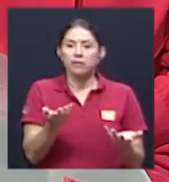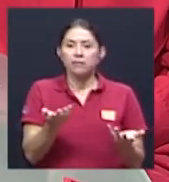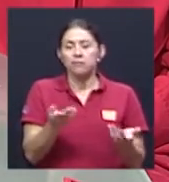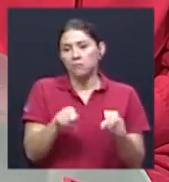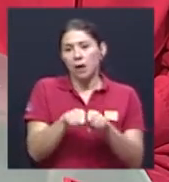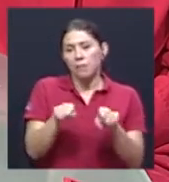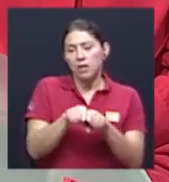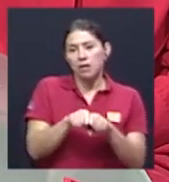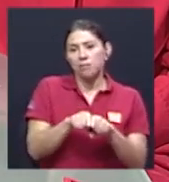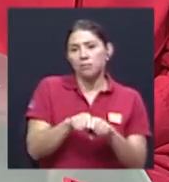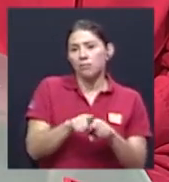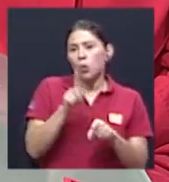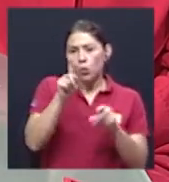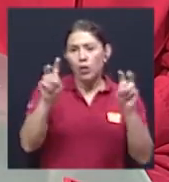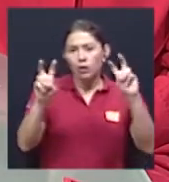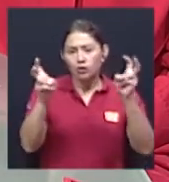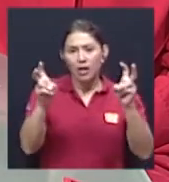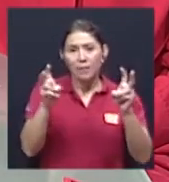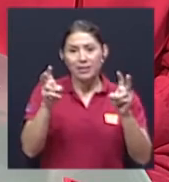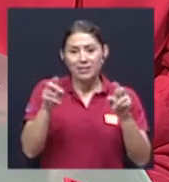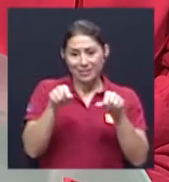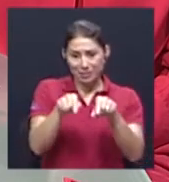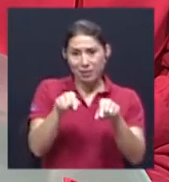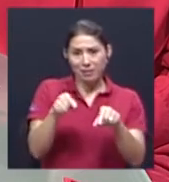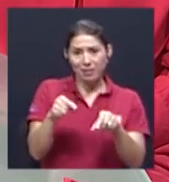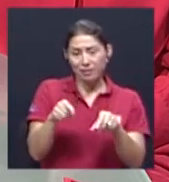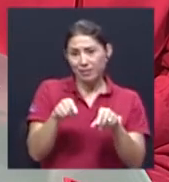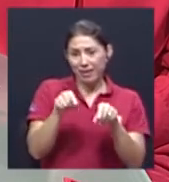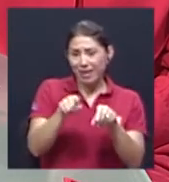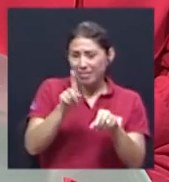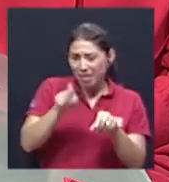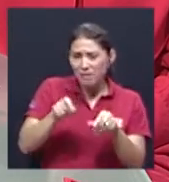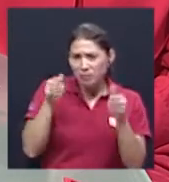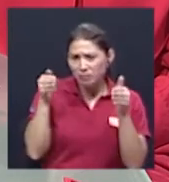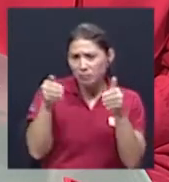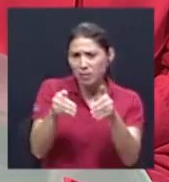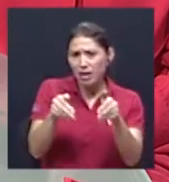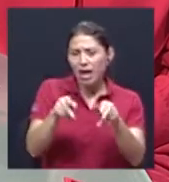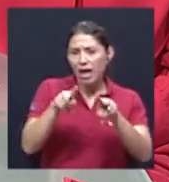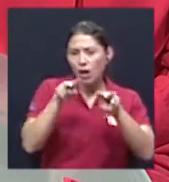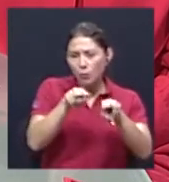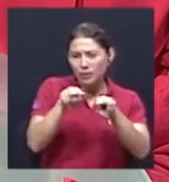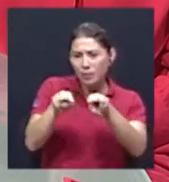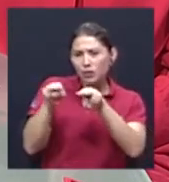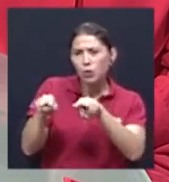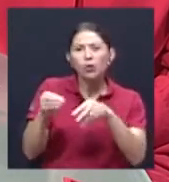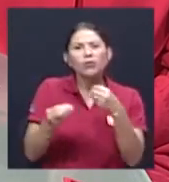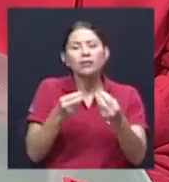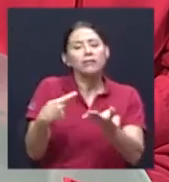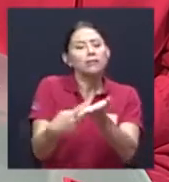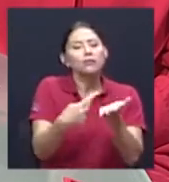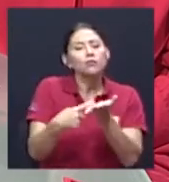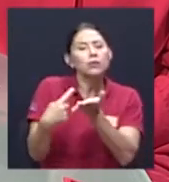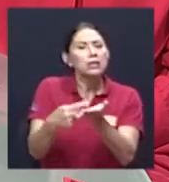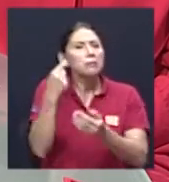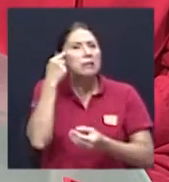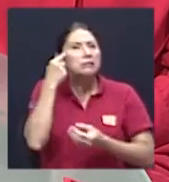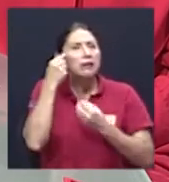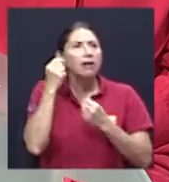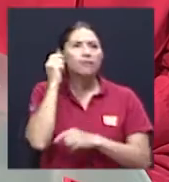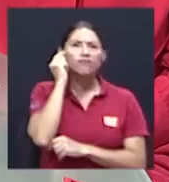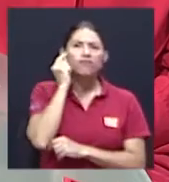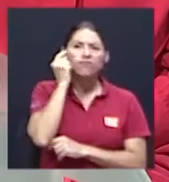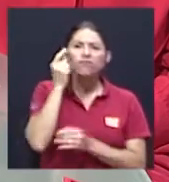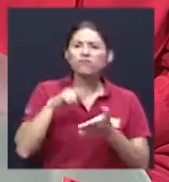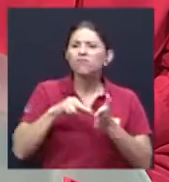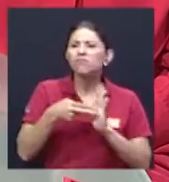también uno de los temas del observatorio es discutir, pensar, reflexionar qué es religión. Porque